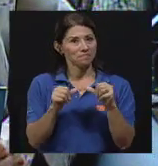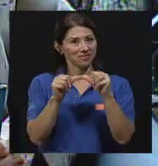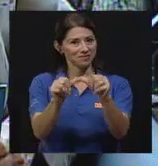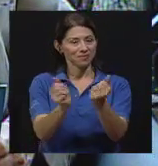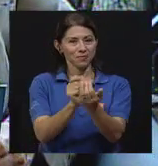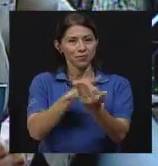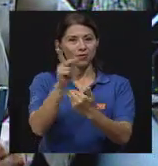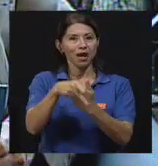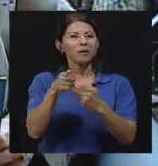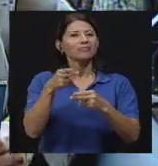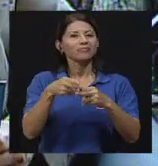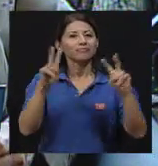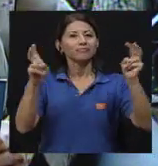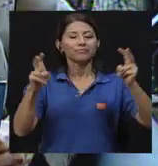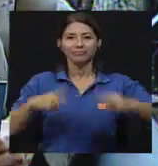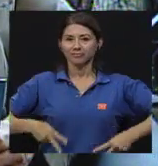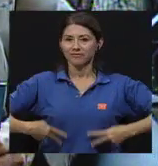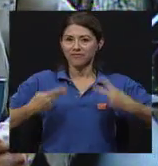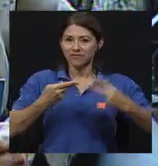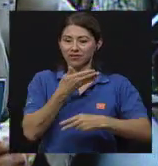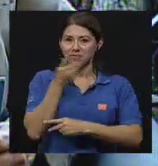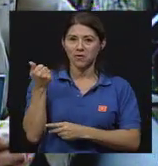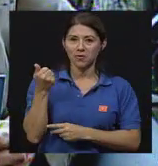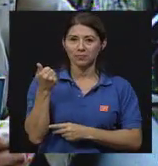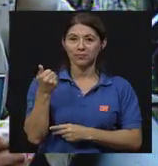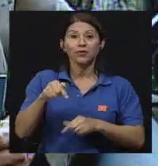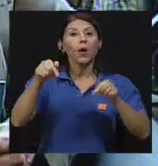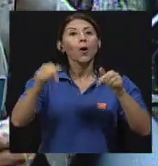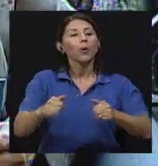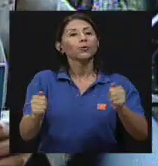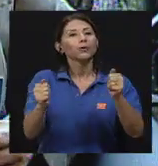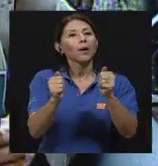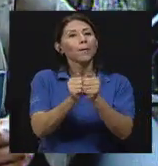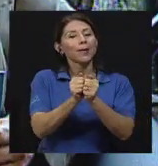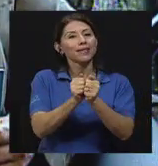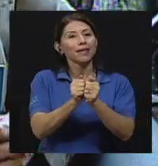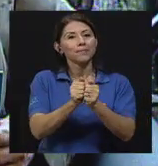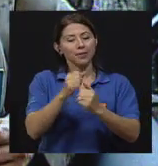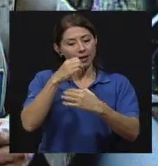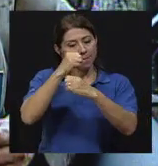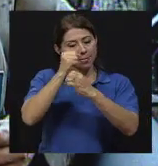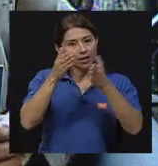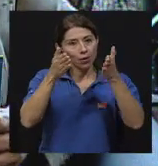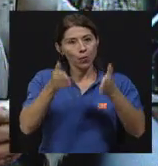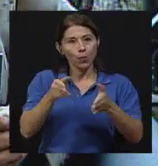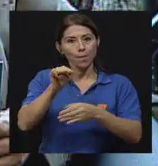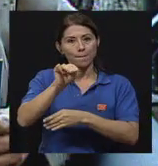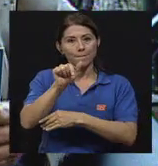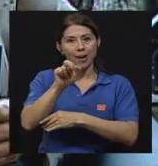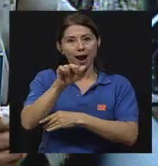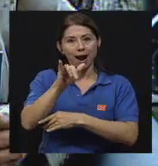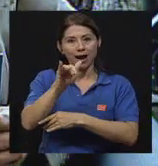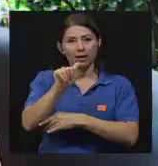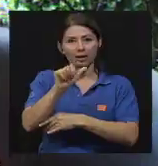Estamos de regreso en su programa Vivir Mejor. El día de hoy nos acompaña la microbióloga María Laura Arias con quien